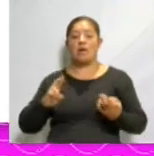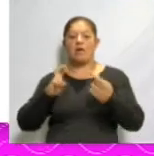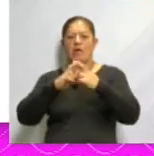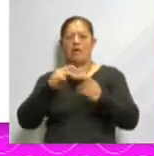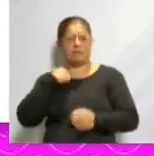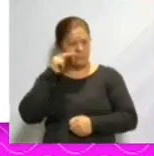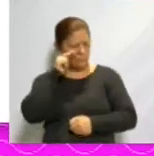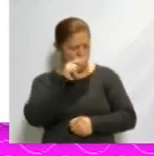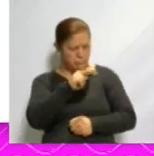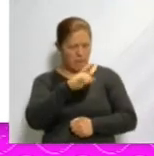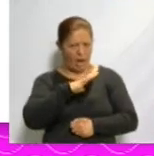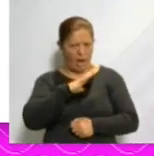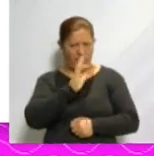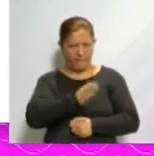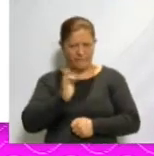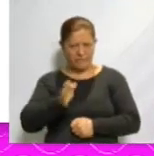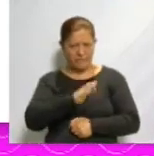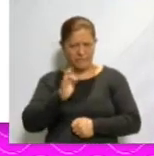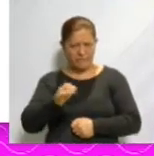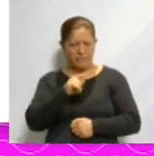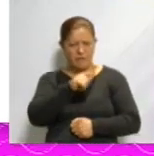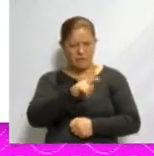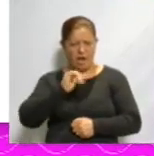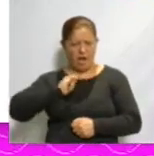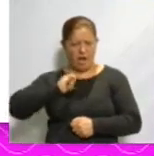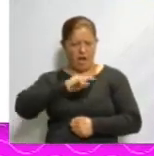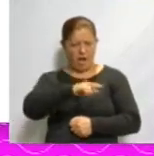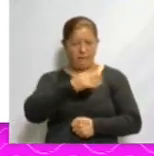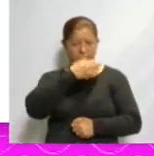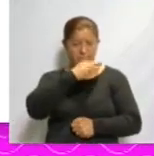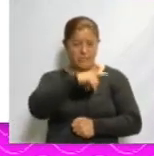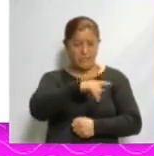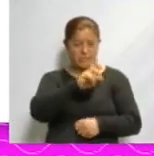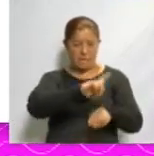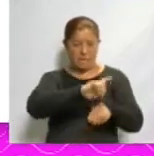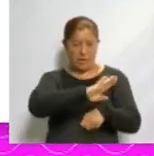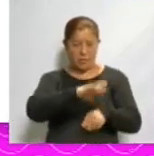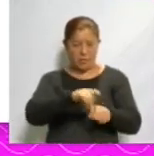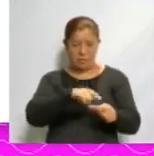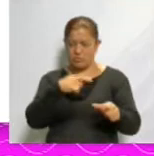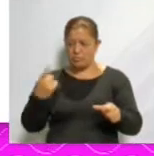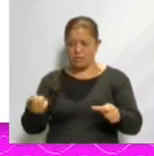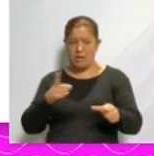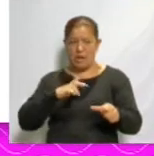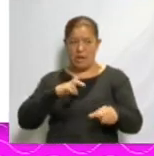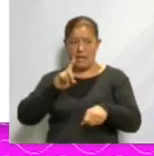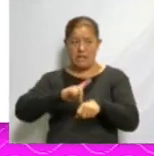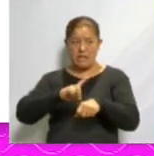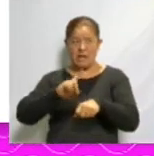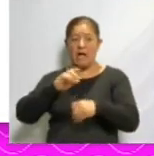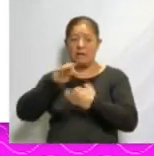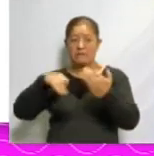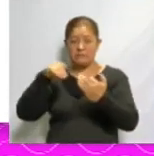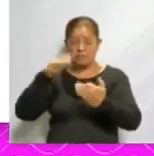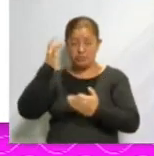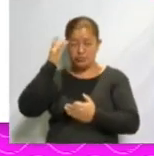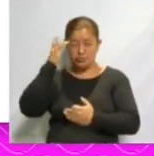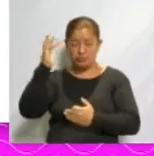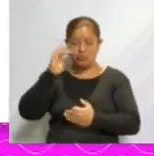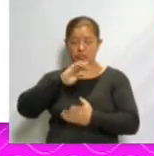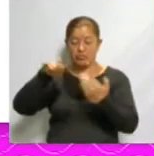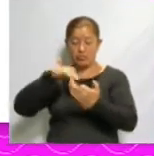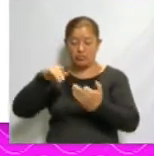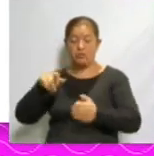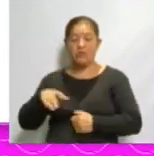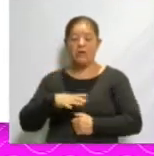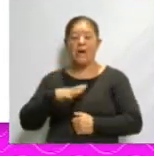coincidencia de fechas entre la celebración prehispánica de los muertos con el Día de Todos los Santos, dedicado a la memoria